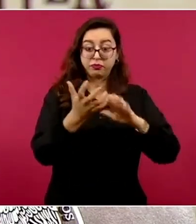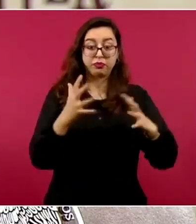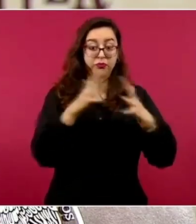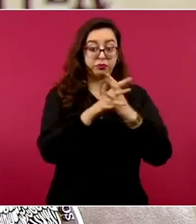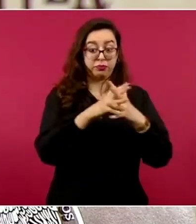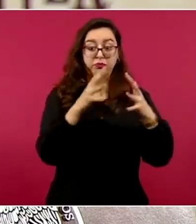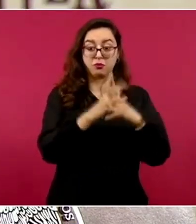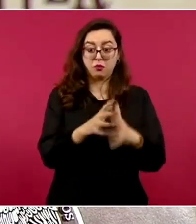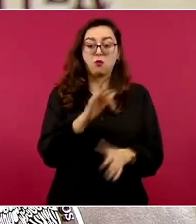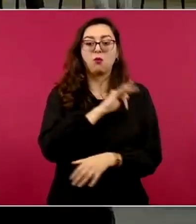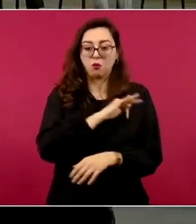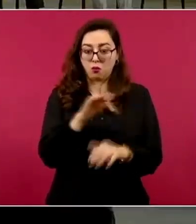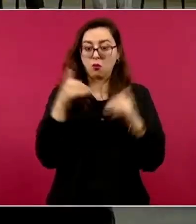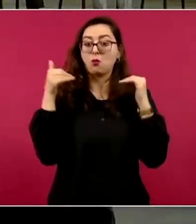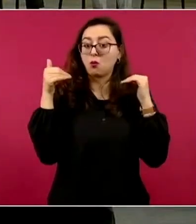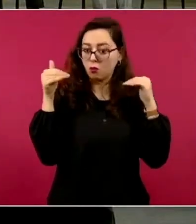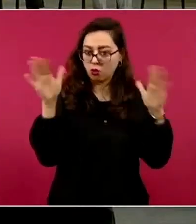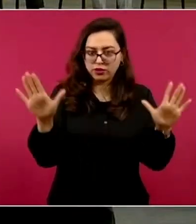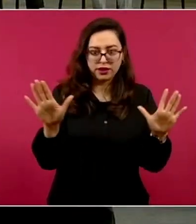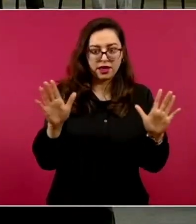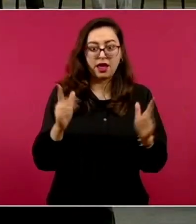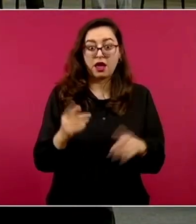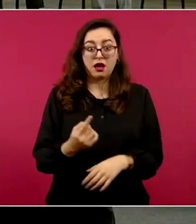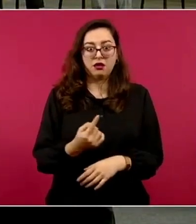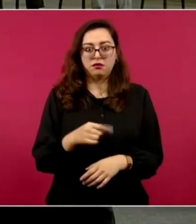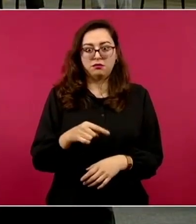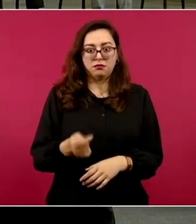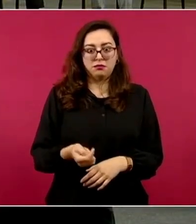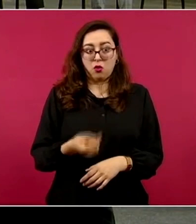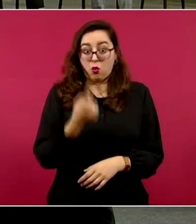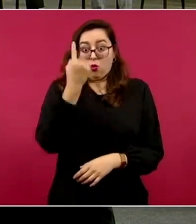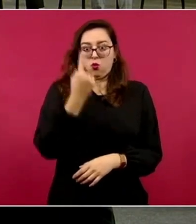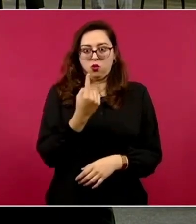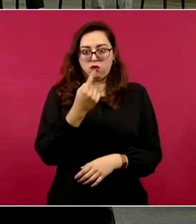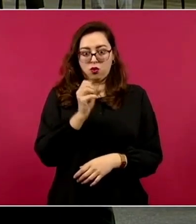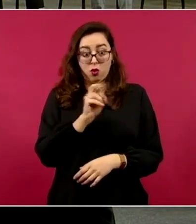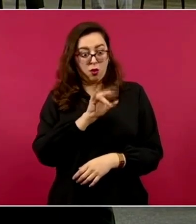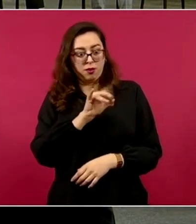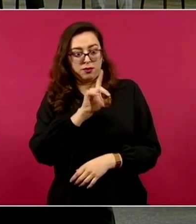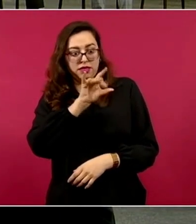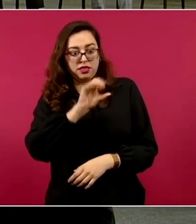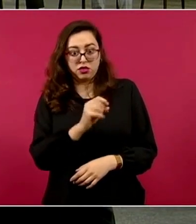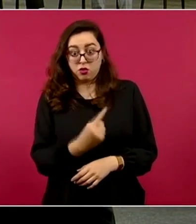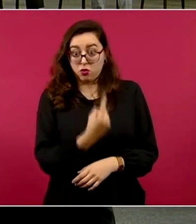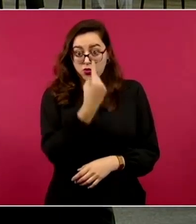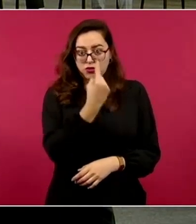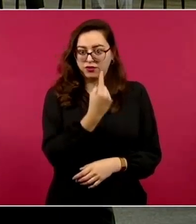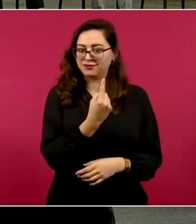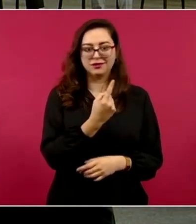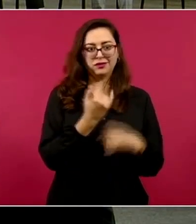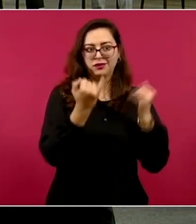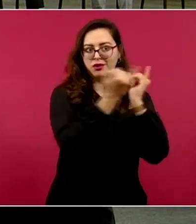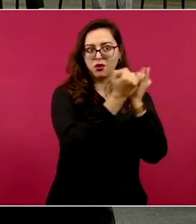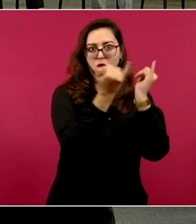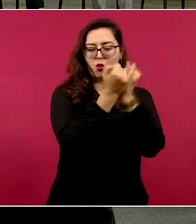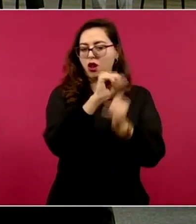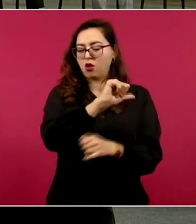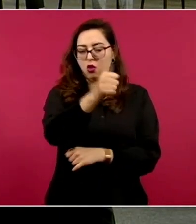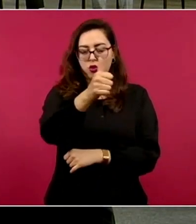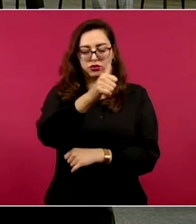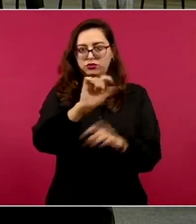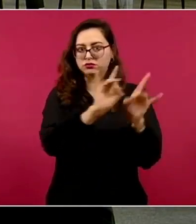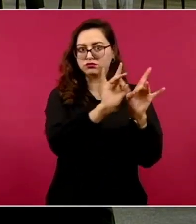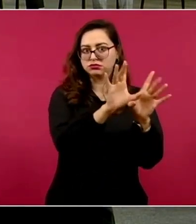haber. Esta no es la excepción, está la gente en alerta, todas las dependencias están en esa misma situación que